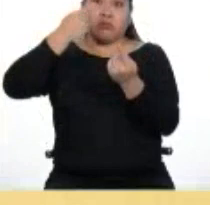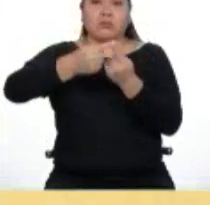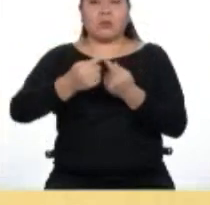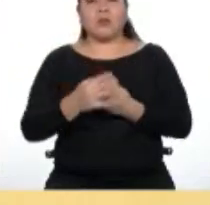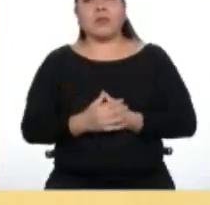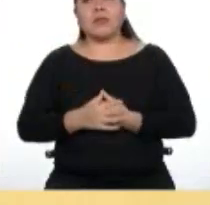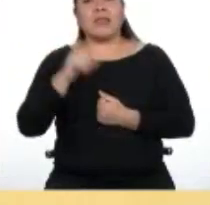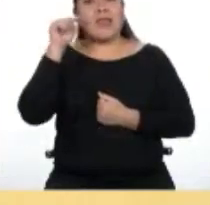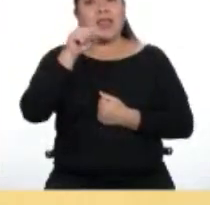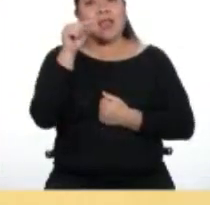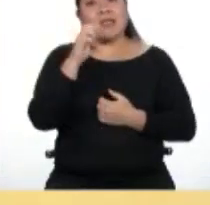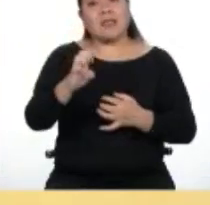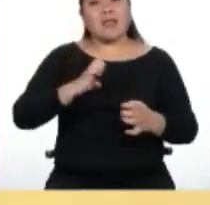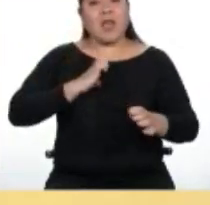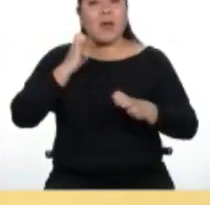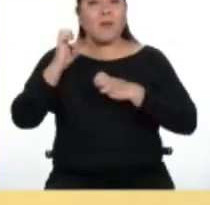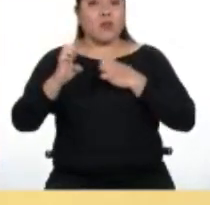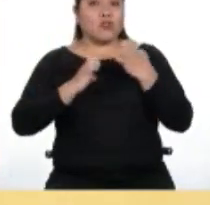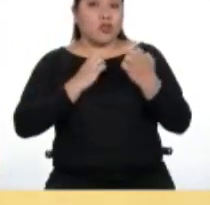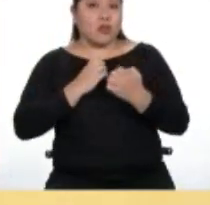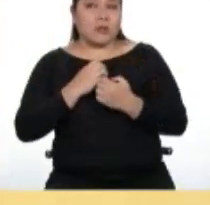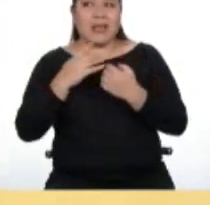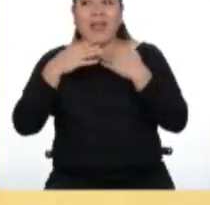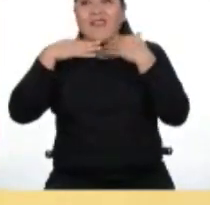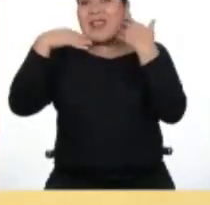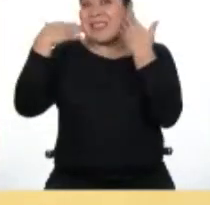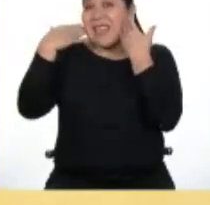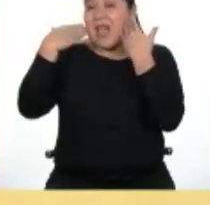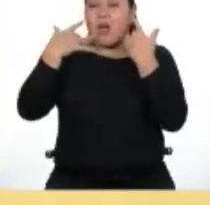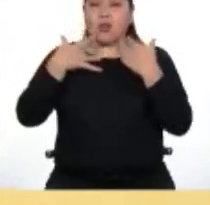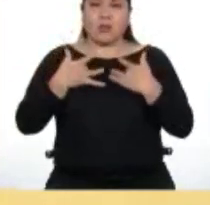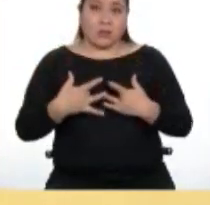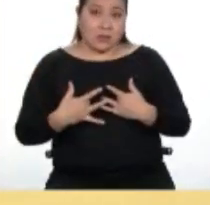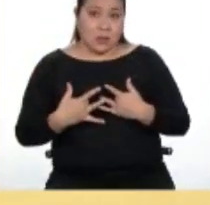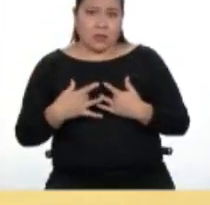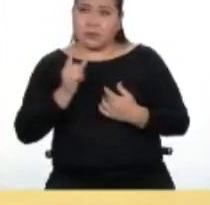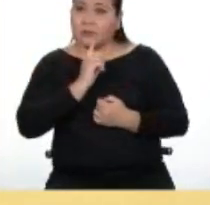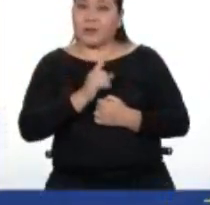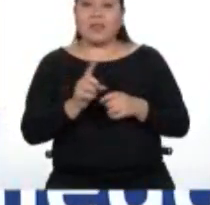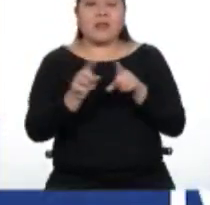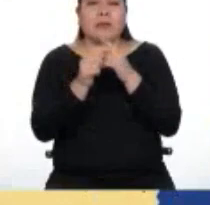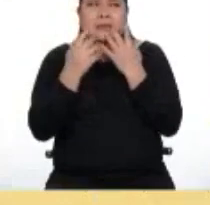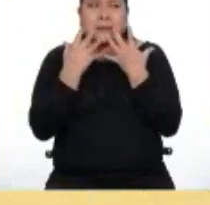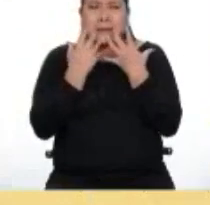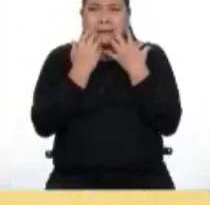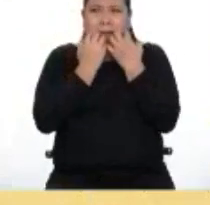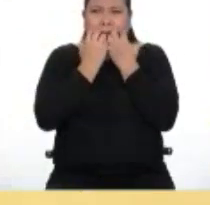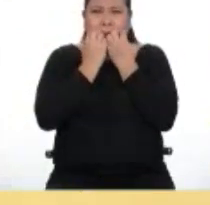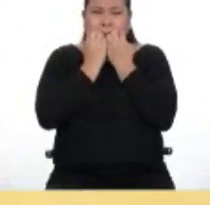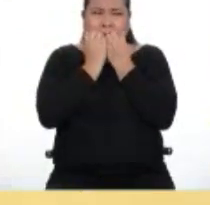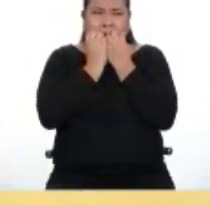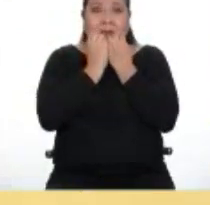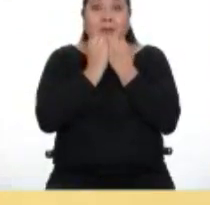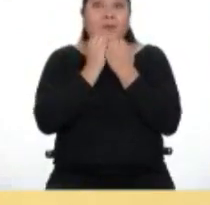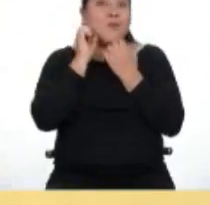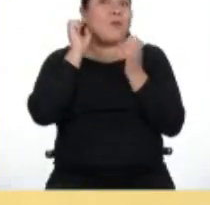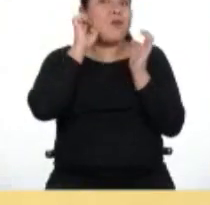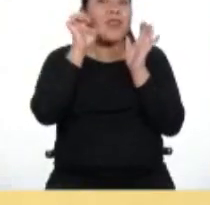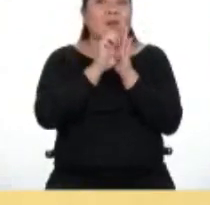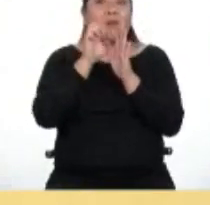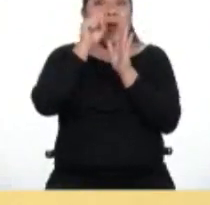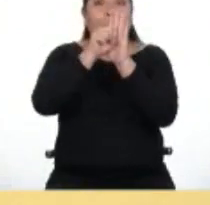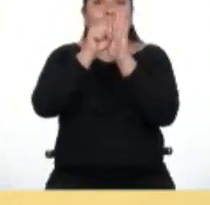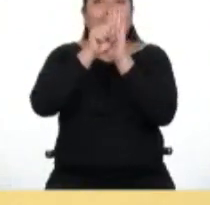las emociones, no solo hay alegría y tristeza, sino que también hay miedo. Como cuando vemos una película de